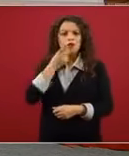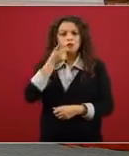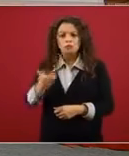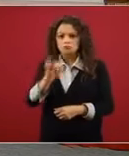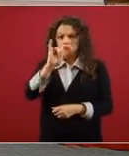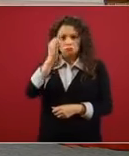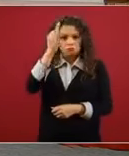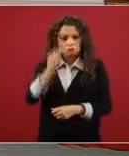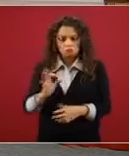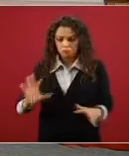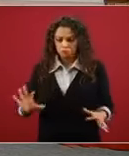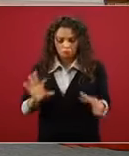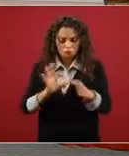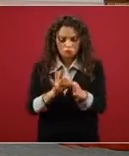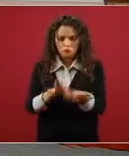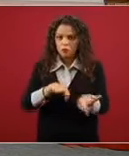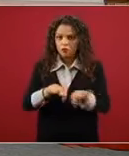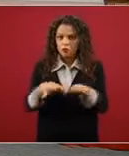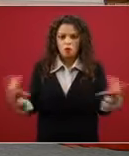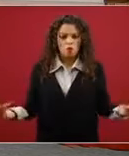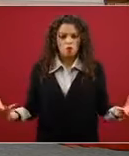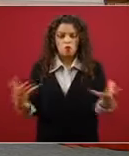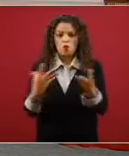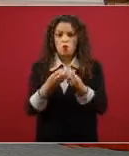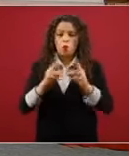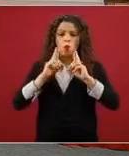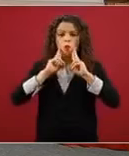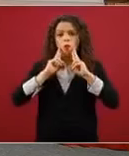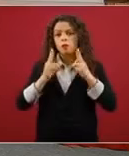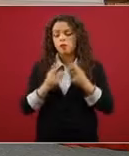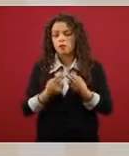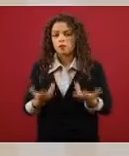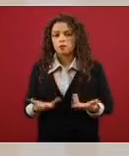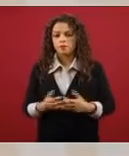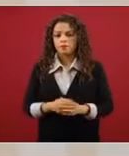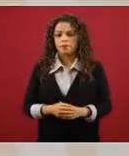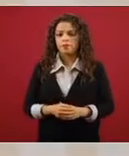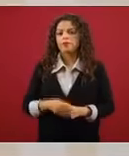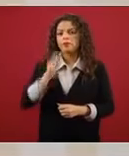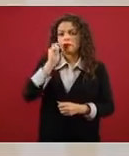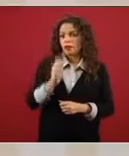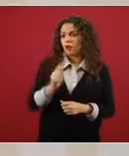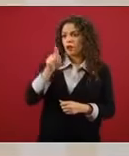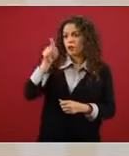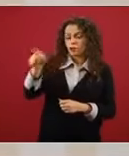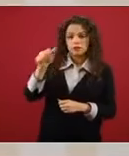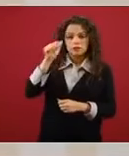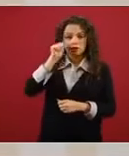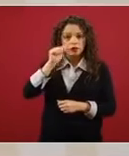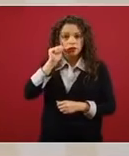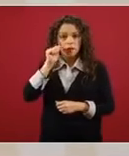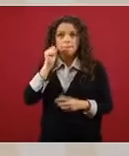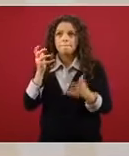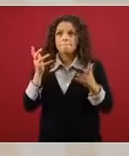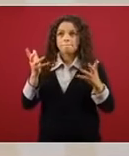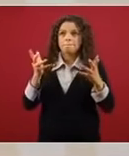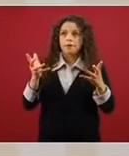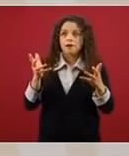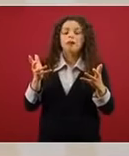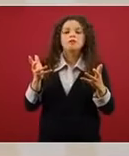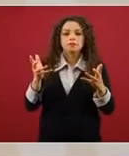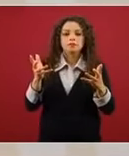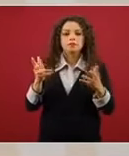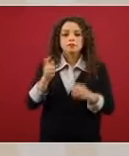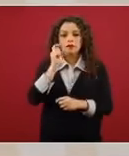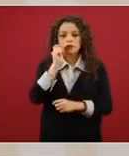nosotros, que lo que buscaban siempre, y eso está garantizado, es que los contenidos, la